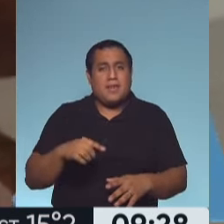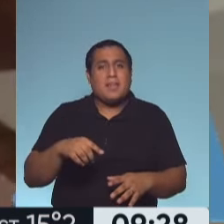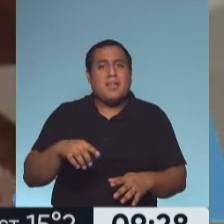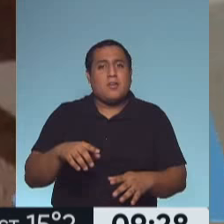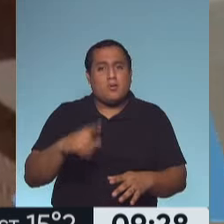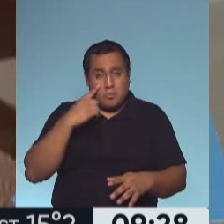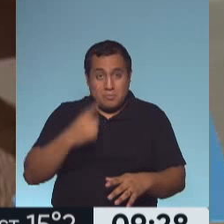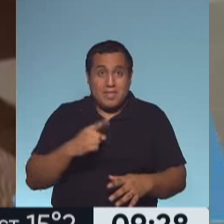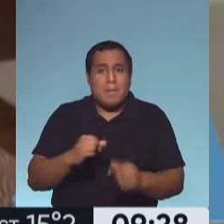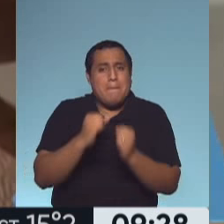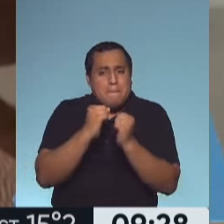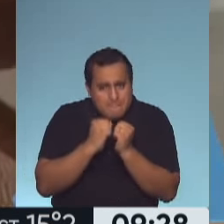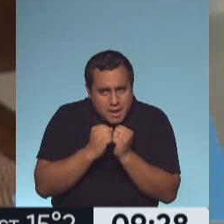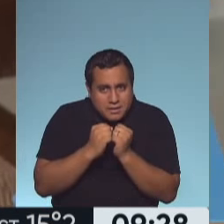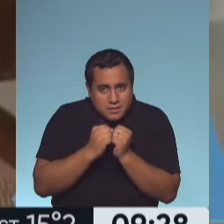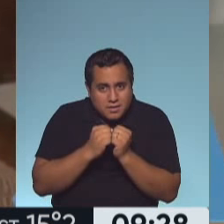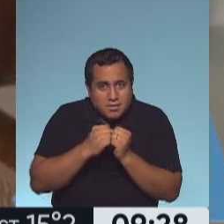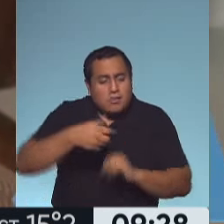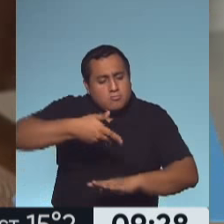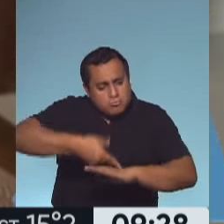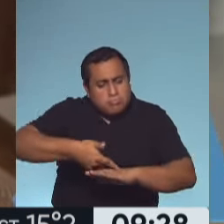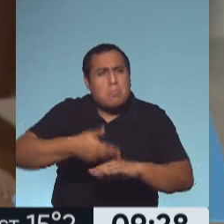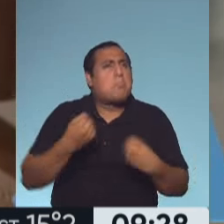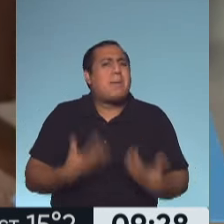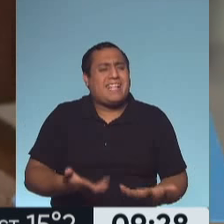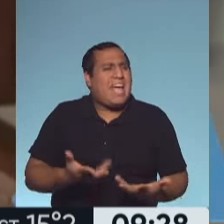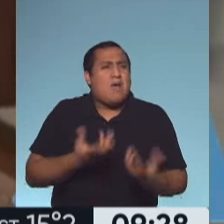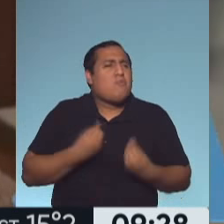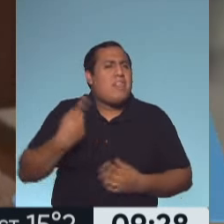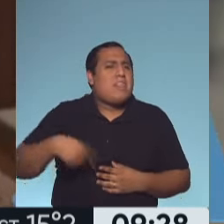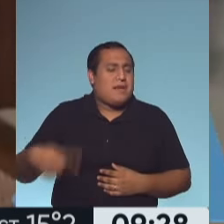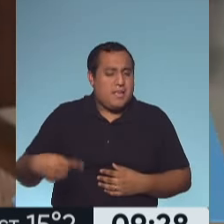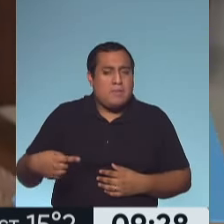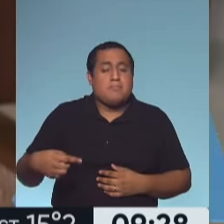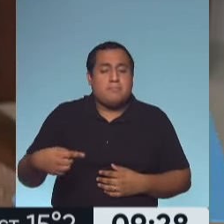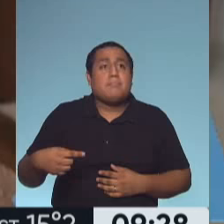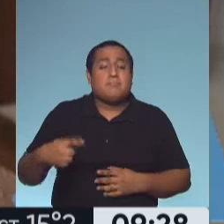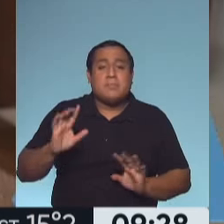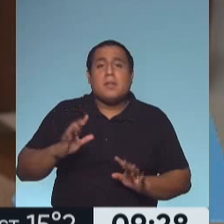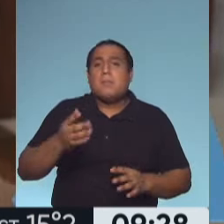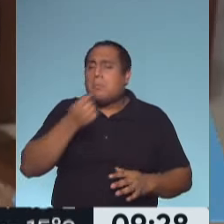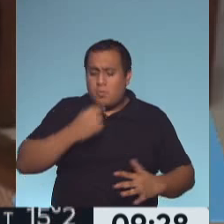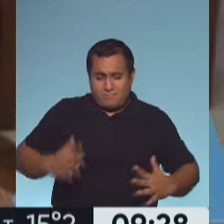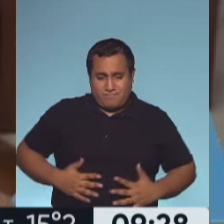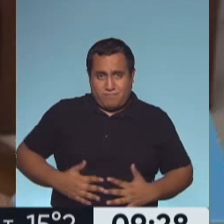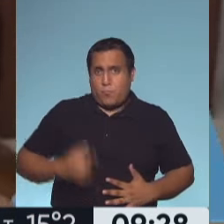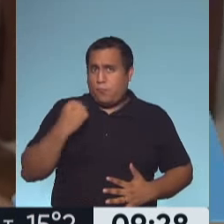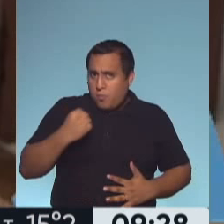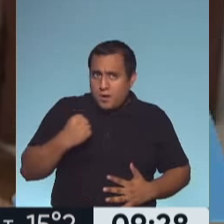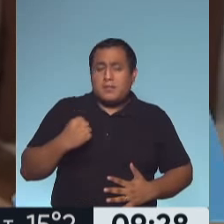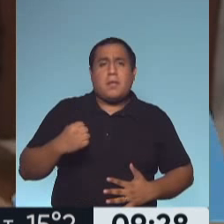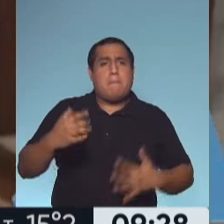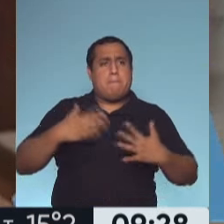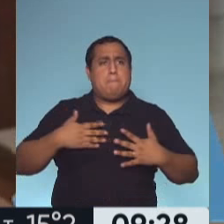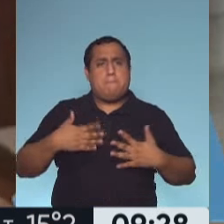¿Eso para qué parte ayuda? Es para toda la zona media anterior, para tener fuerza en los abdominales, en el pectoral,